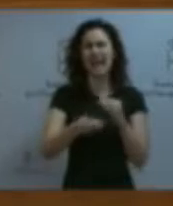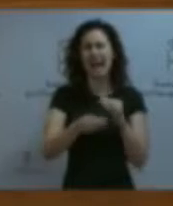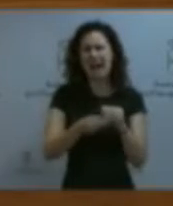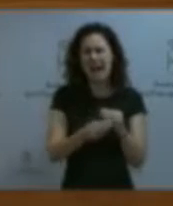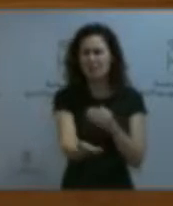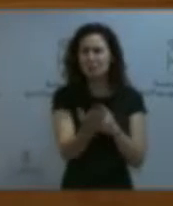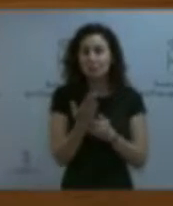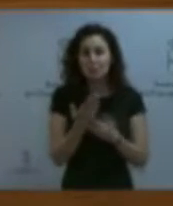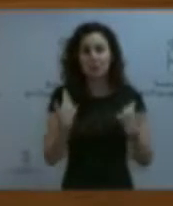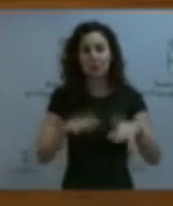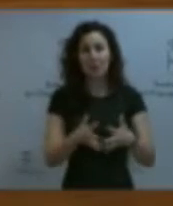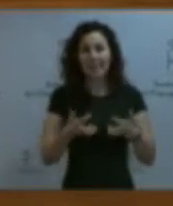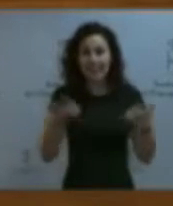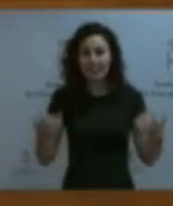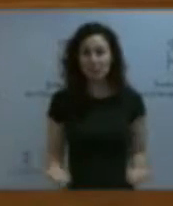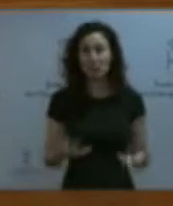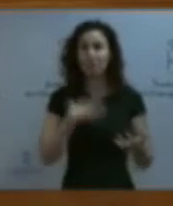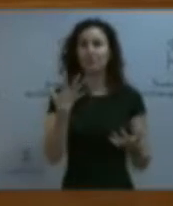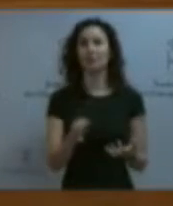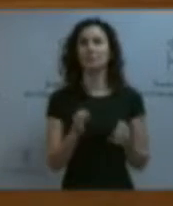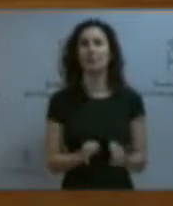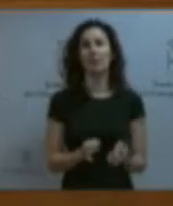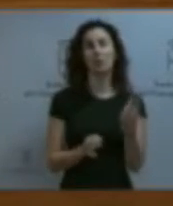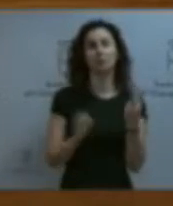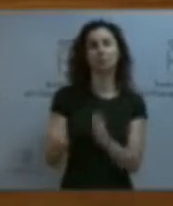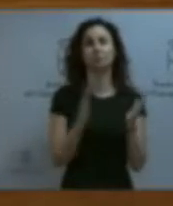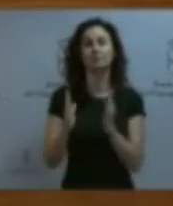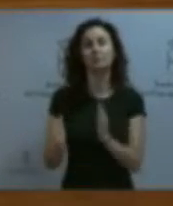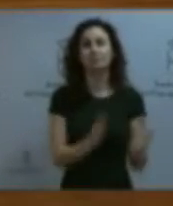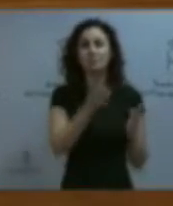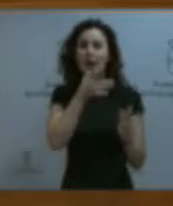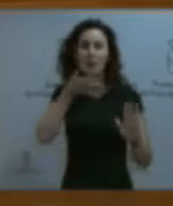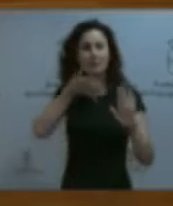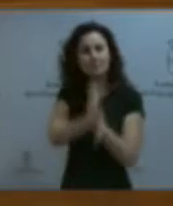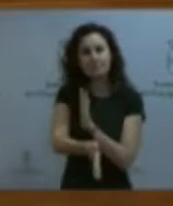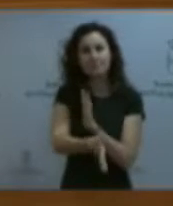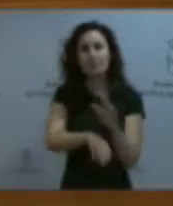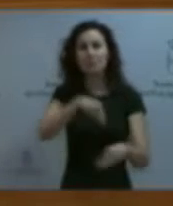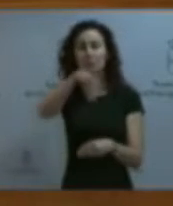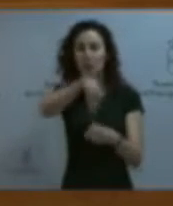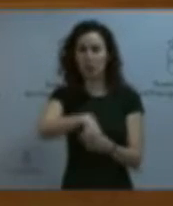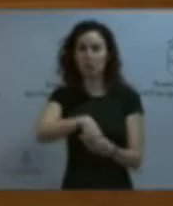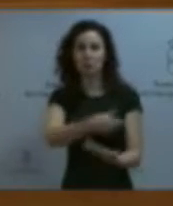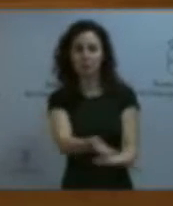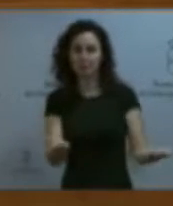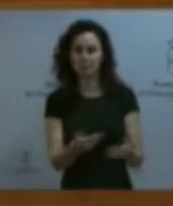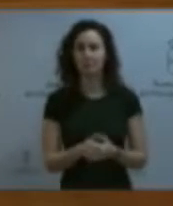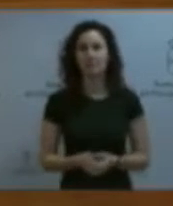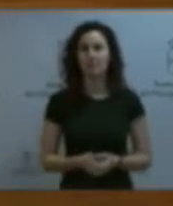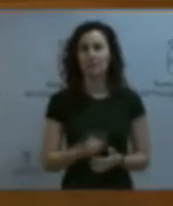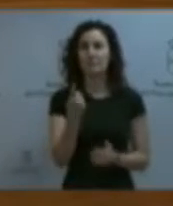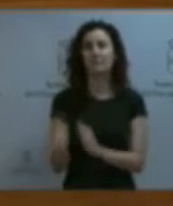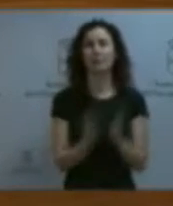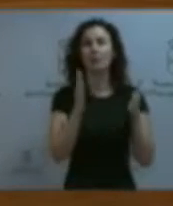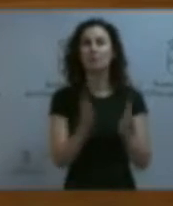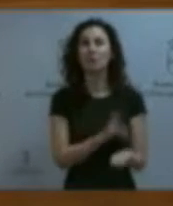texto. Podríamos englobarlas en dos grandes bloques y así las vamos a pasar a votación de sus señorías. Un primer bloque en